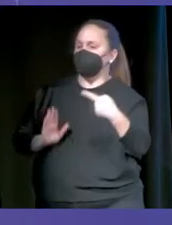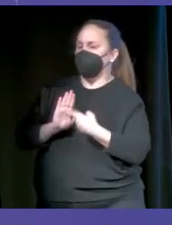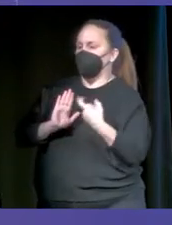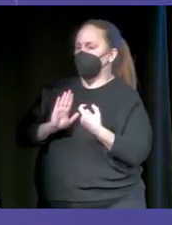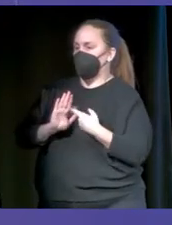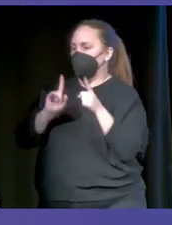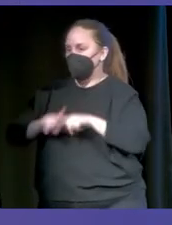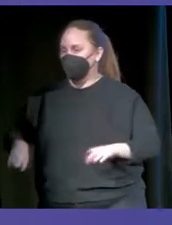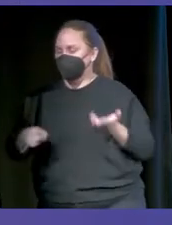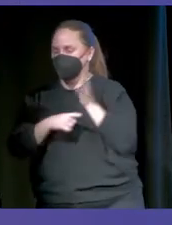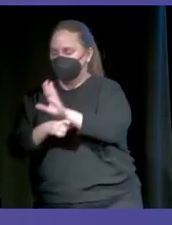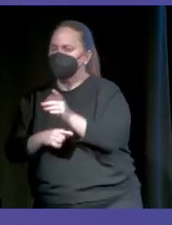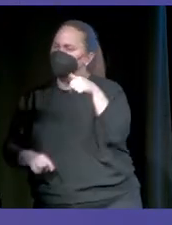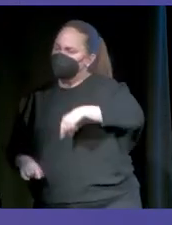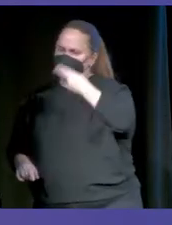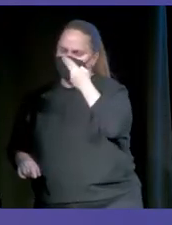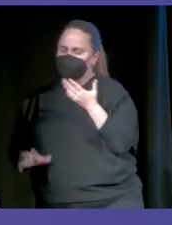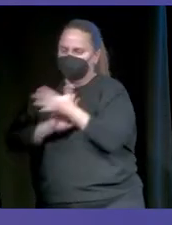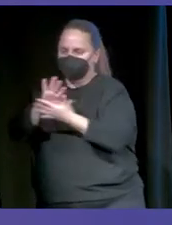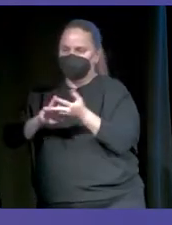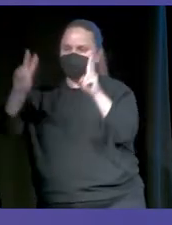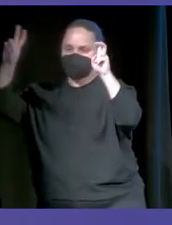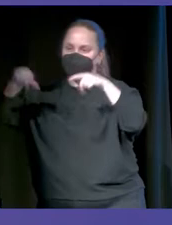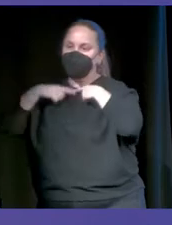interesante y hoy es una buena oportunidad para hablar también de fracasos.